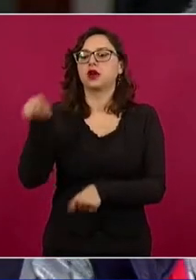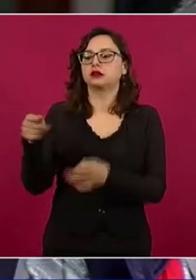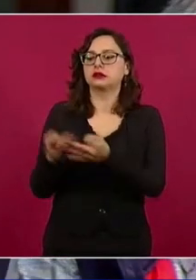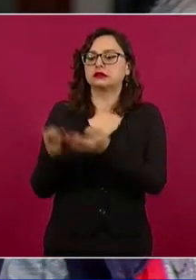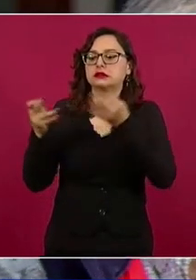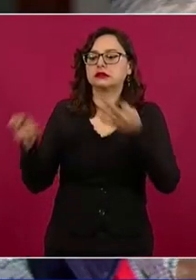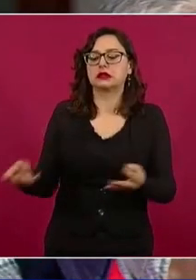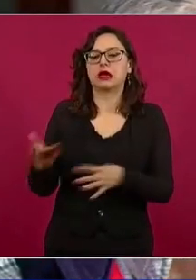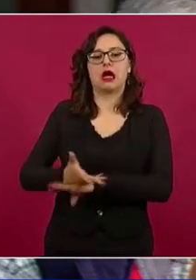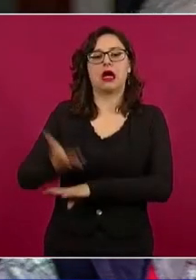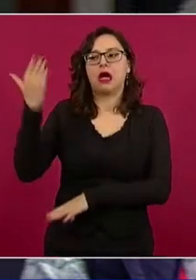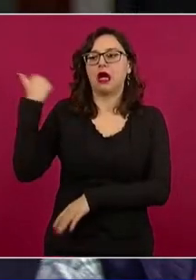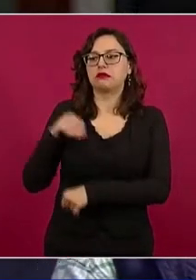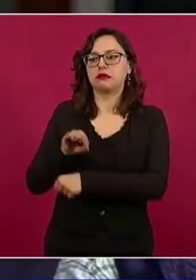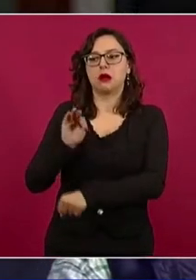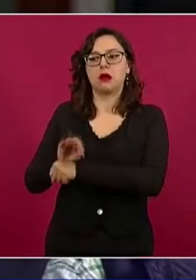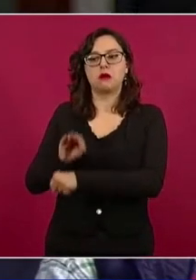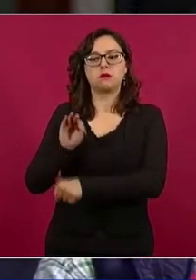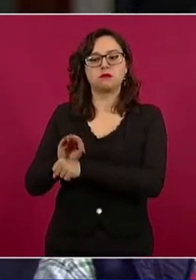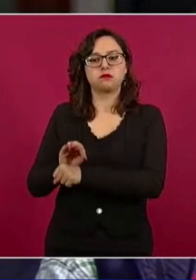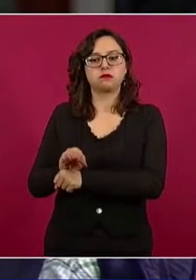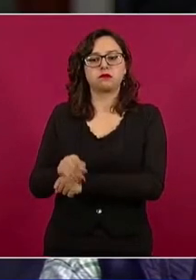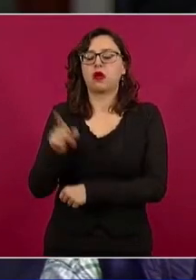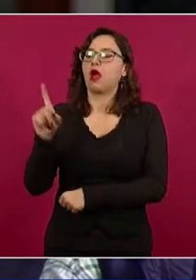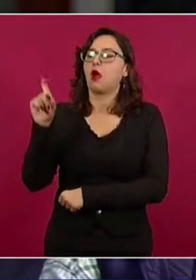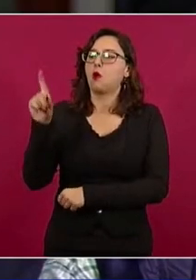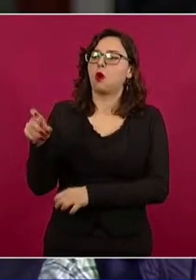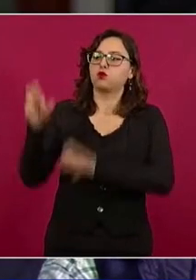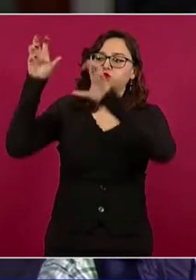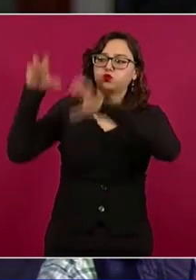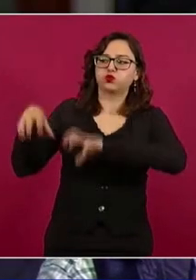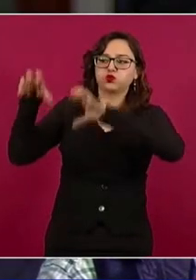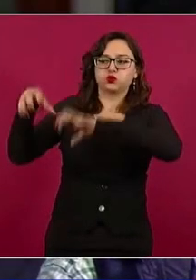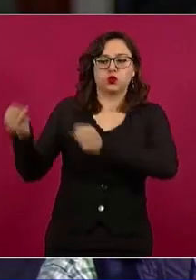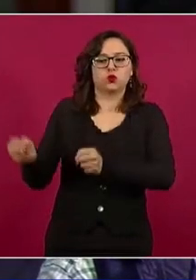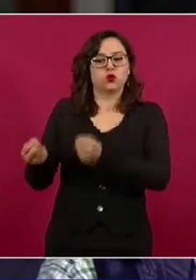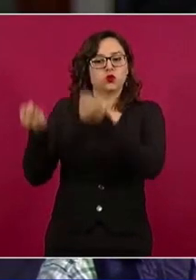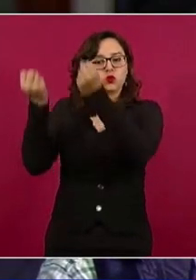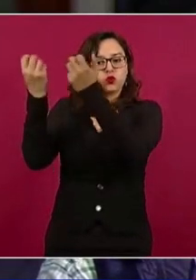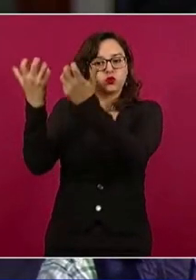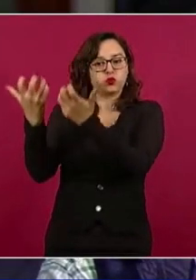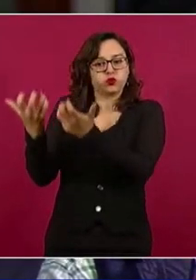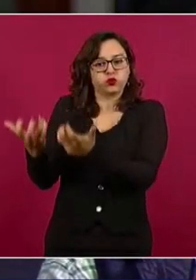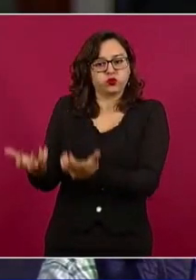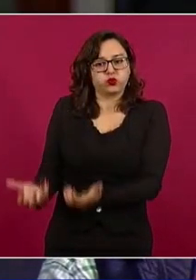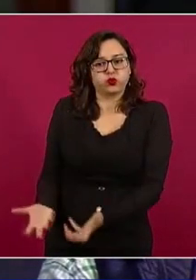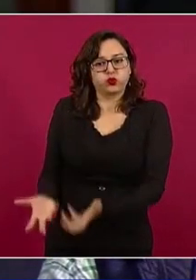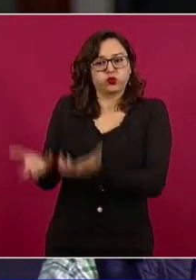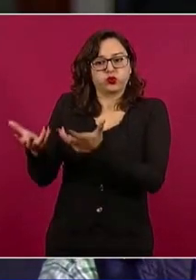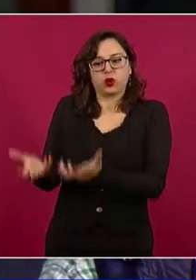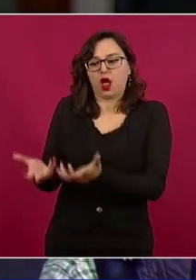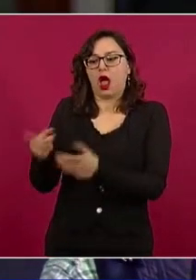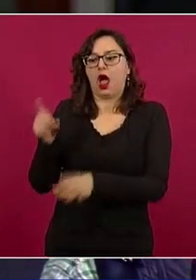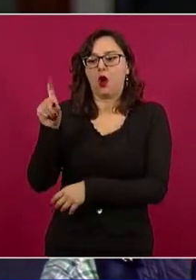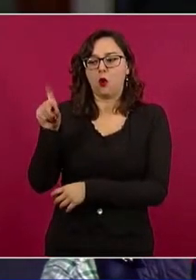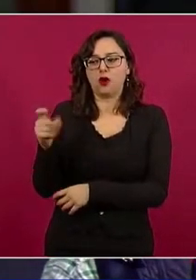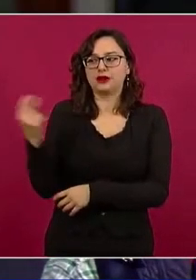protegida que afecta a una de las zonas de captación de agua más importantes que alimentan el sistema Kutzamala.